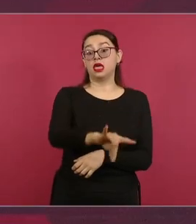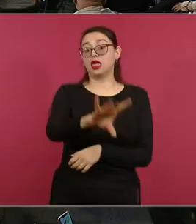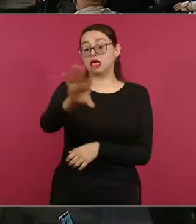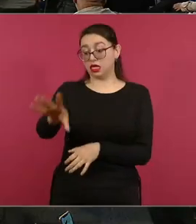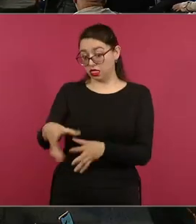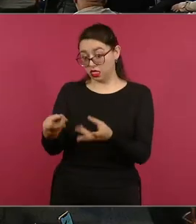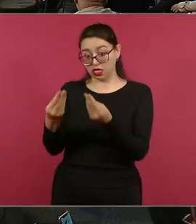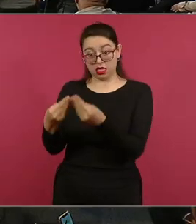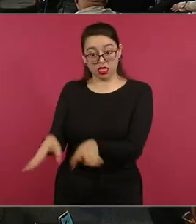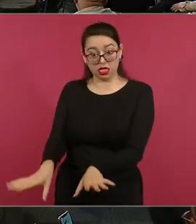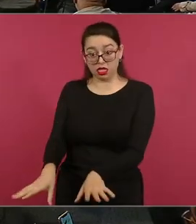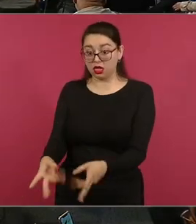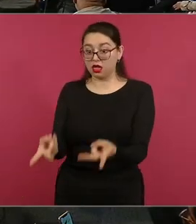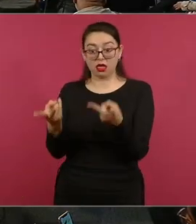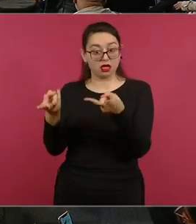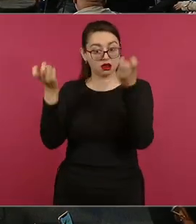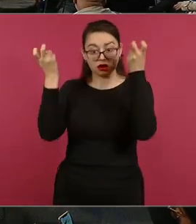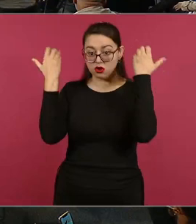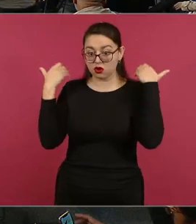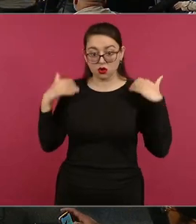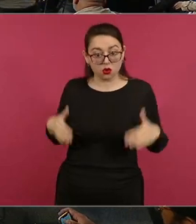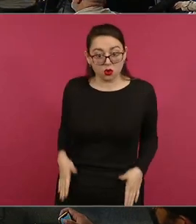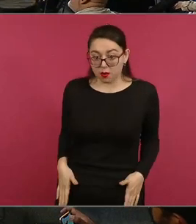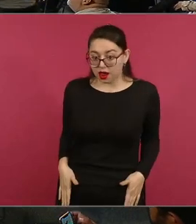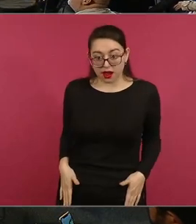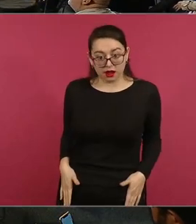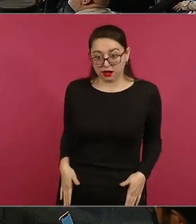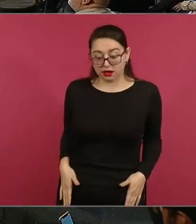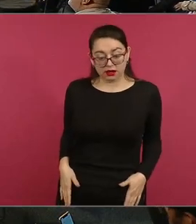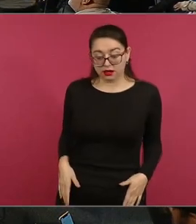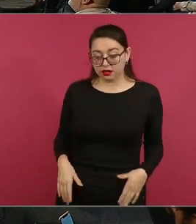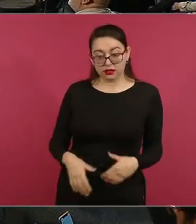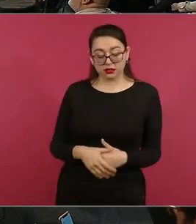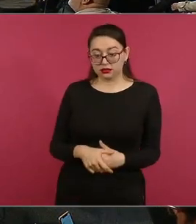extranjeros es económico, es en especie más o menos a fondo?